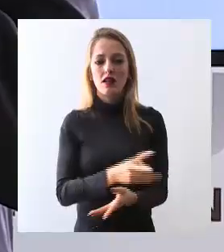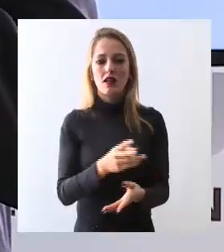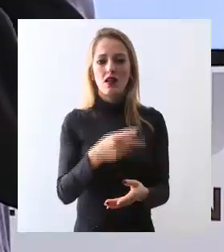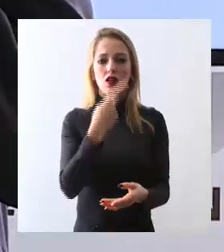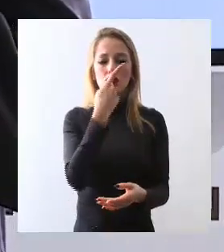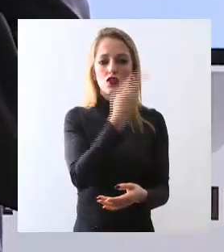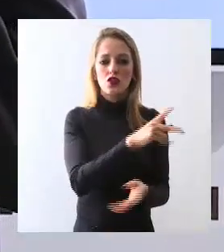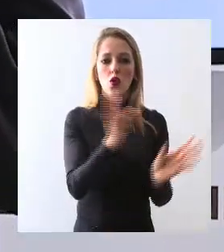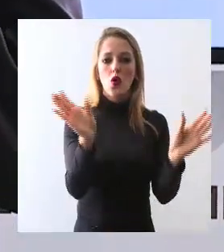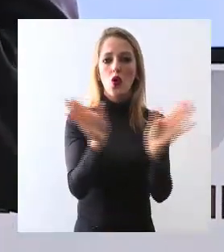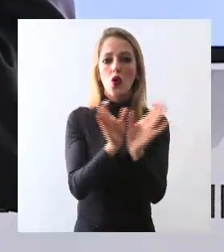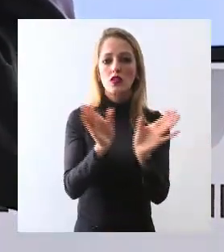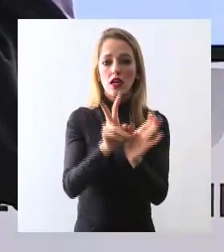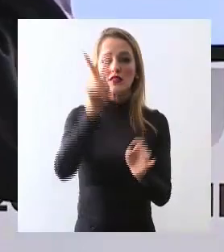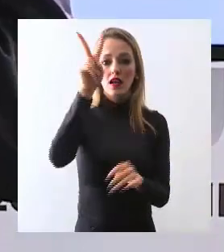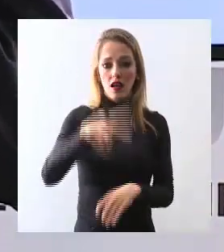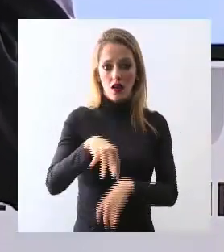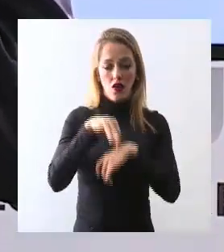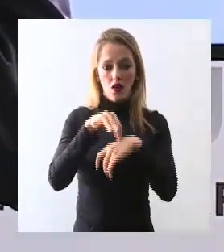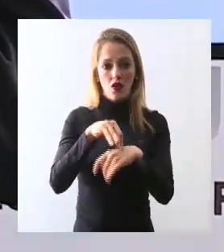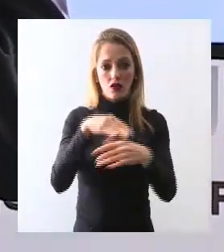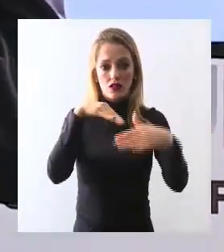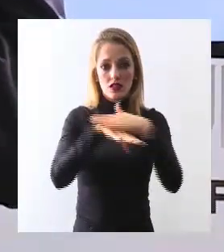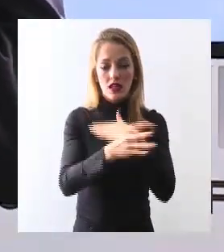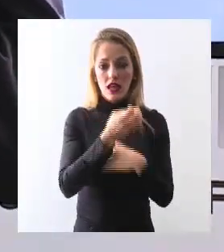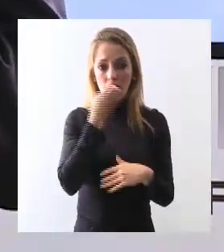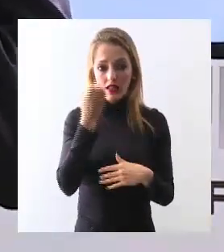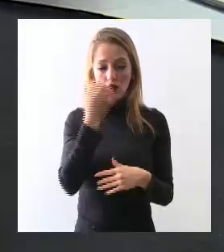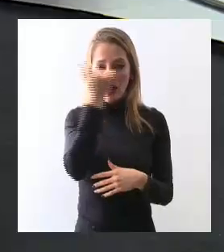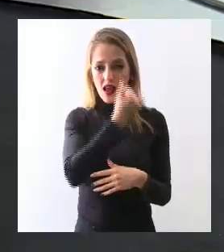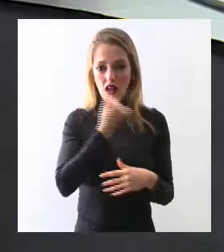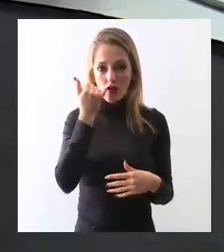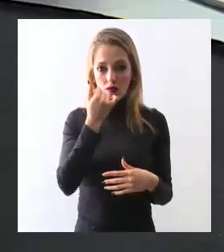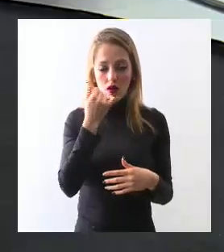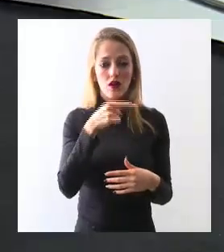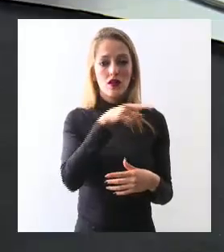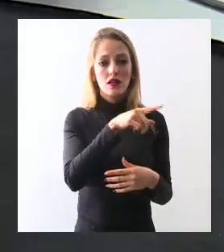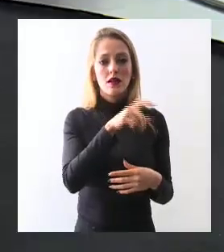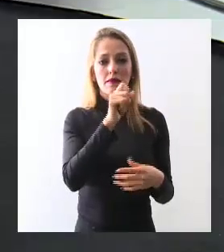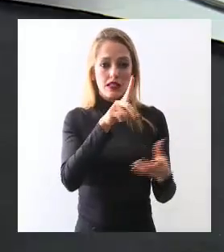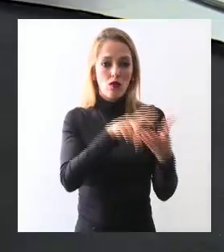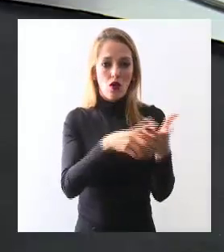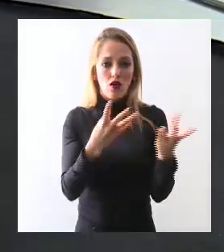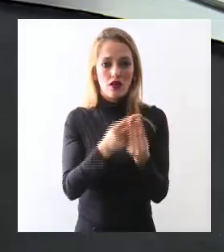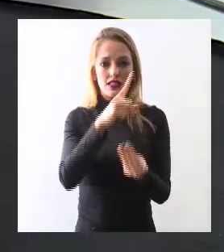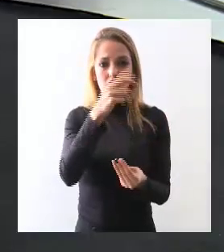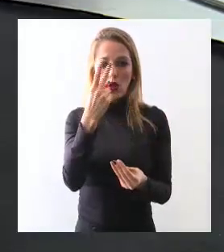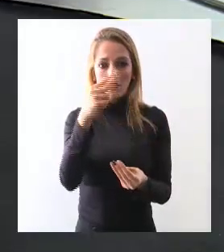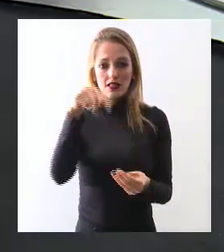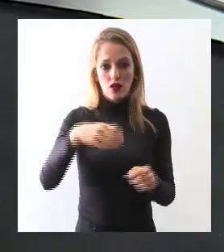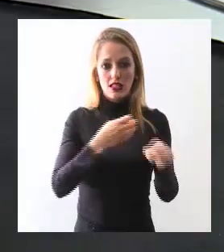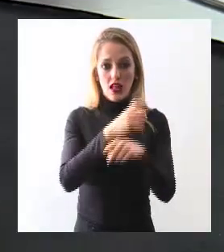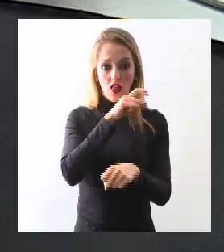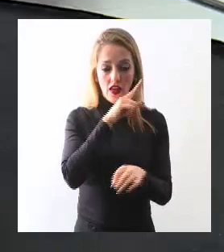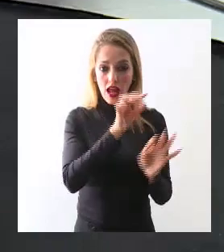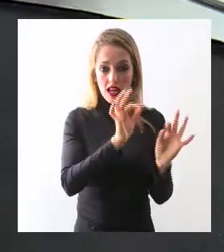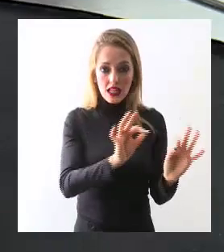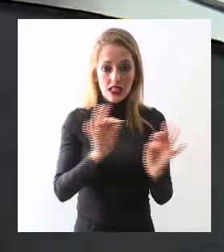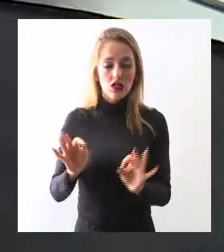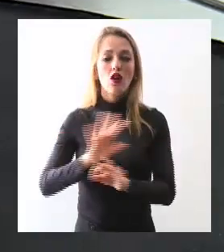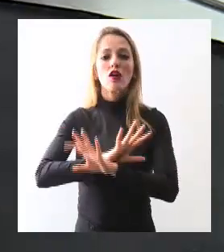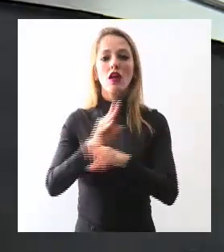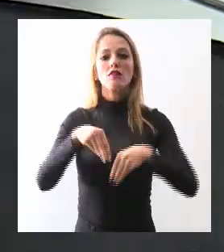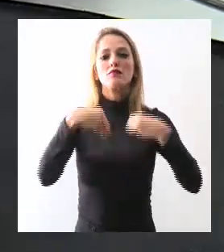su constancia de que son estudiantes, siempre y cuando sean de los 125 municipios. Muy bien, gracias. Gracias.